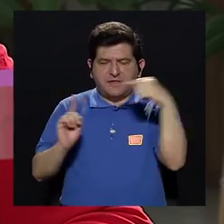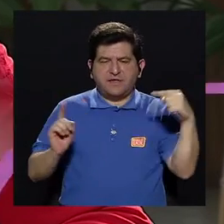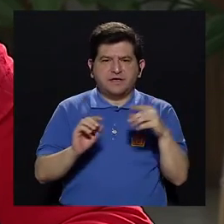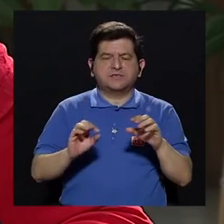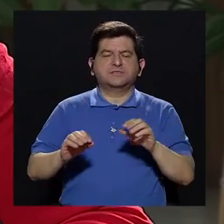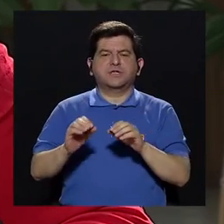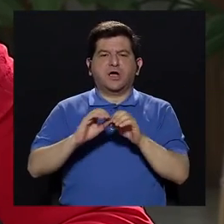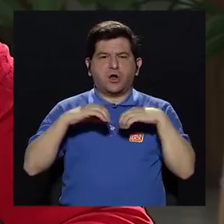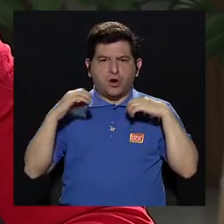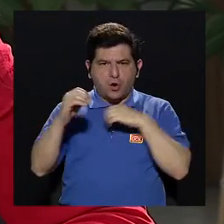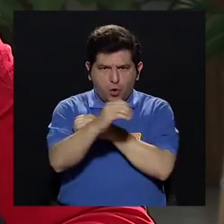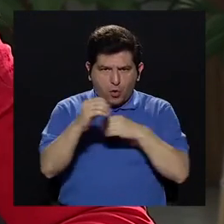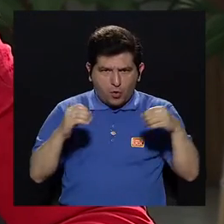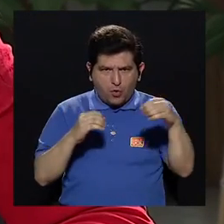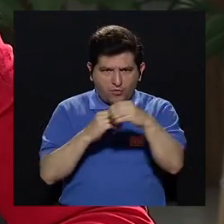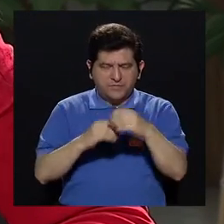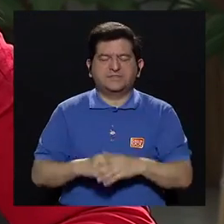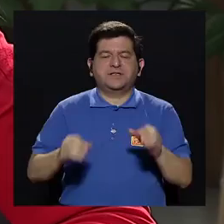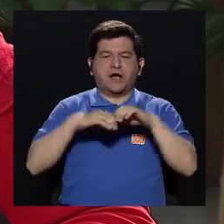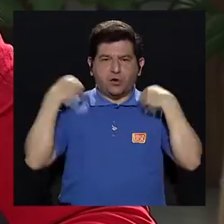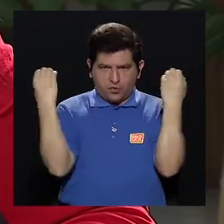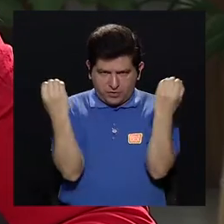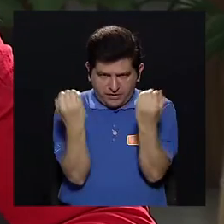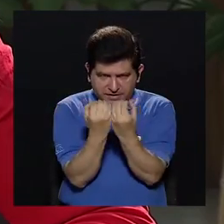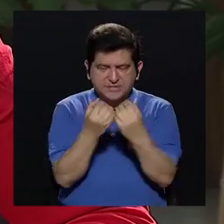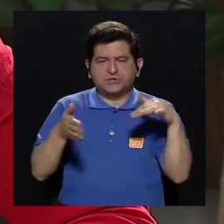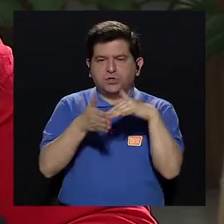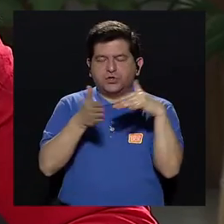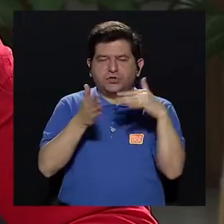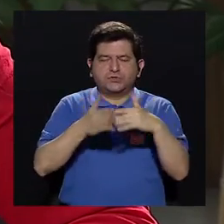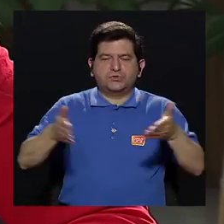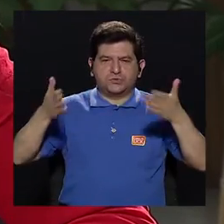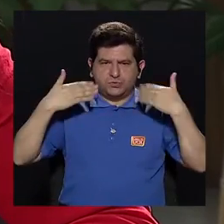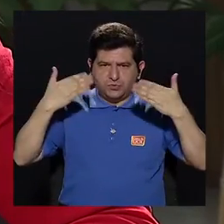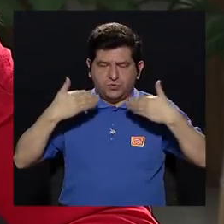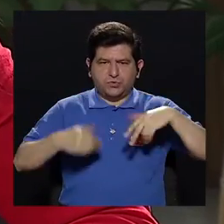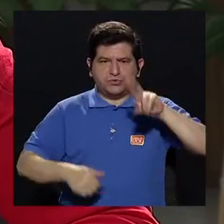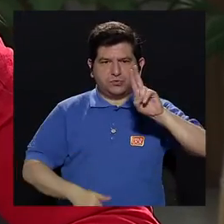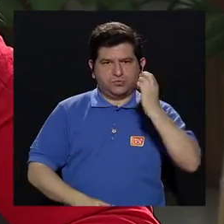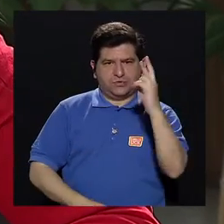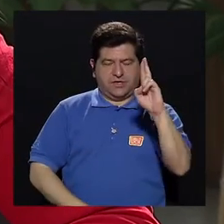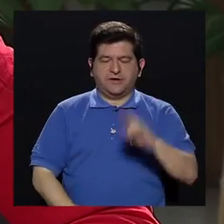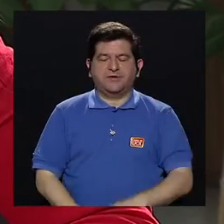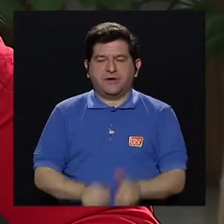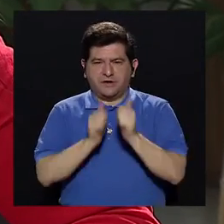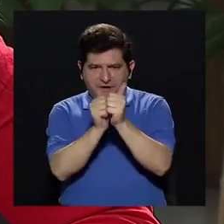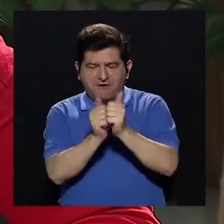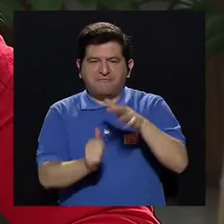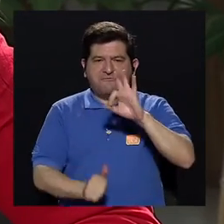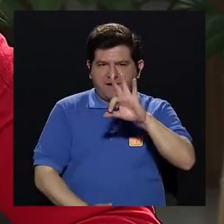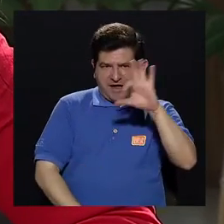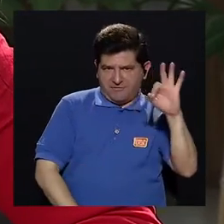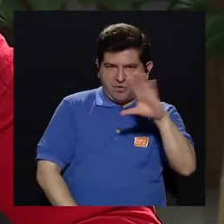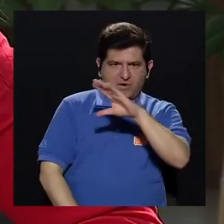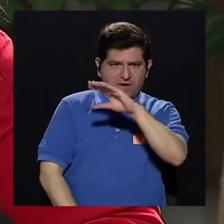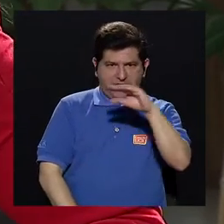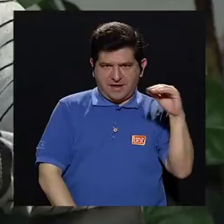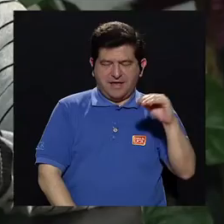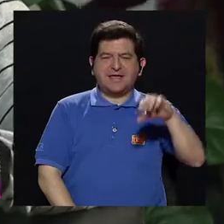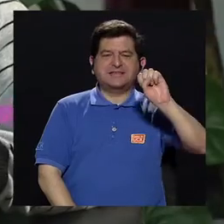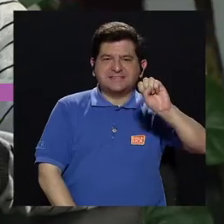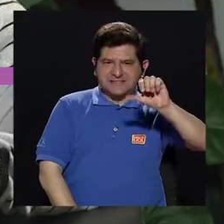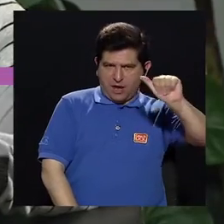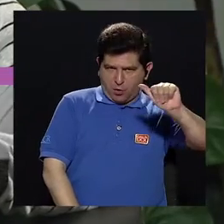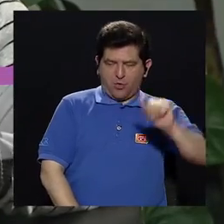la Organización para Estudios Tropicales en la Universidad de Costa Rica. Les acompañamos su servidora Fabiola Fernández y